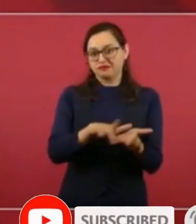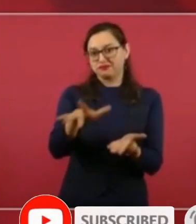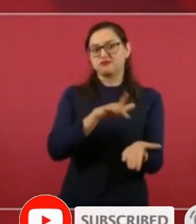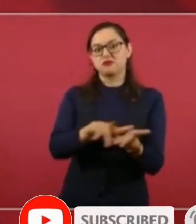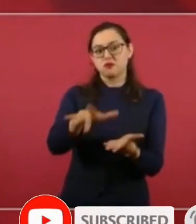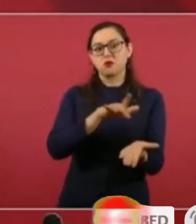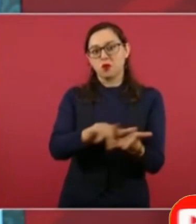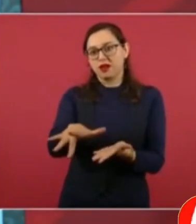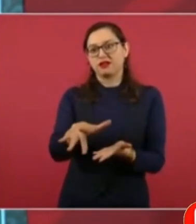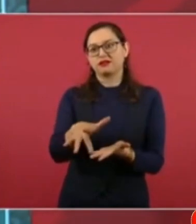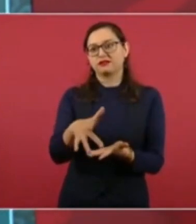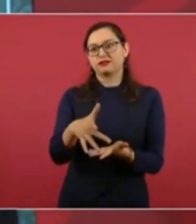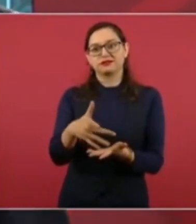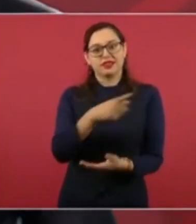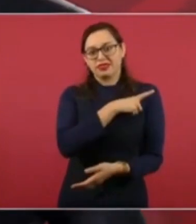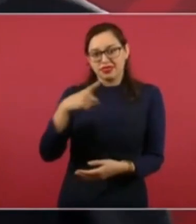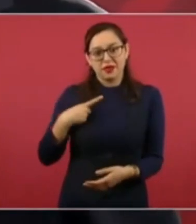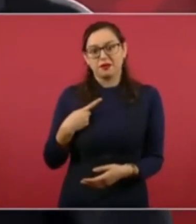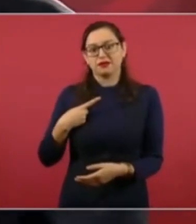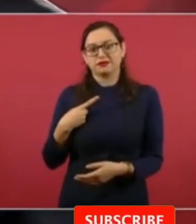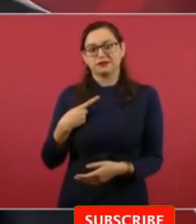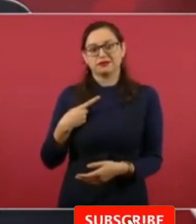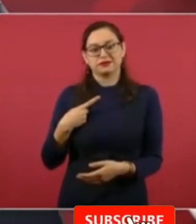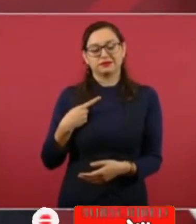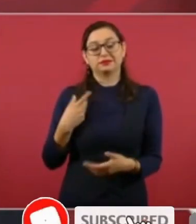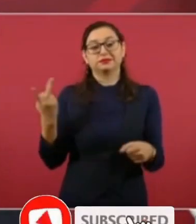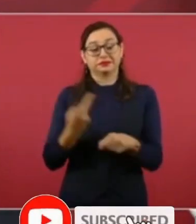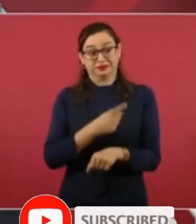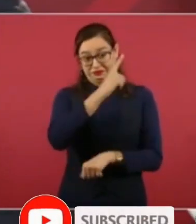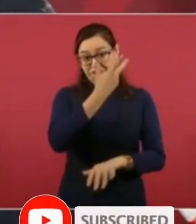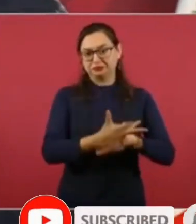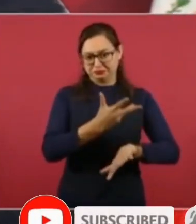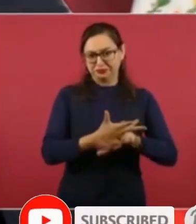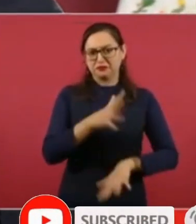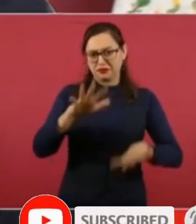lo entregan a estas organizaciones no gubernamentales